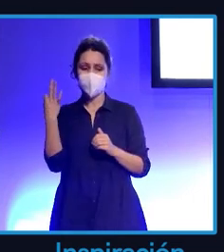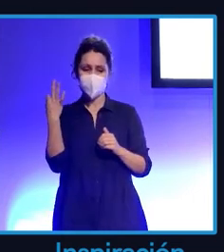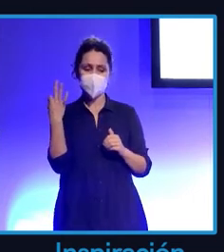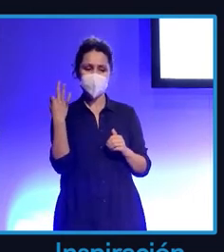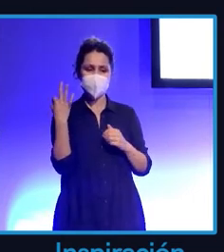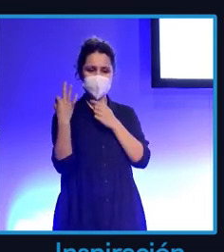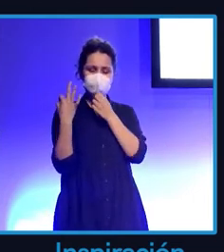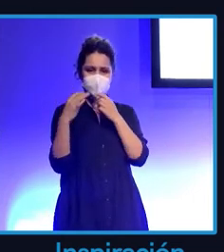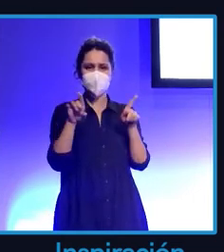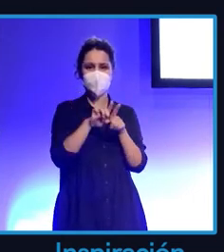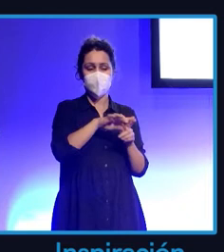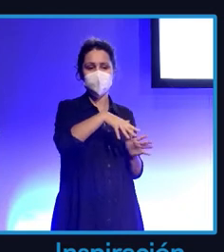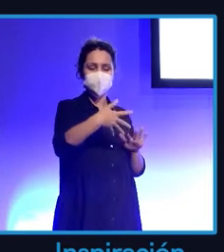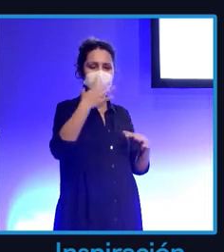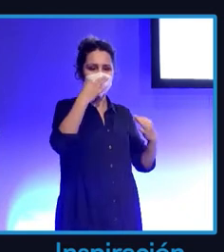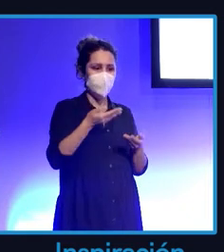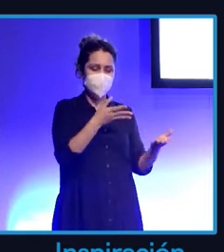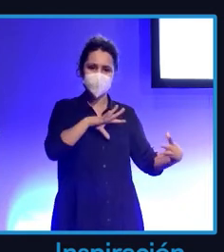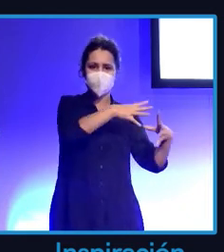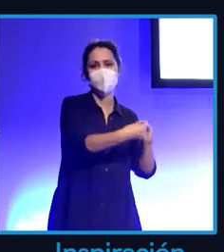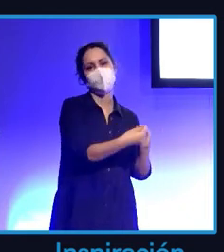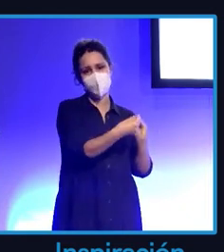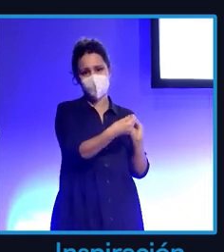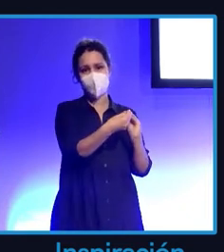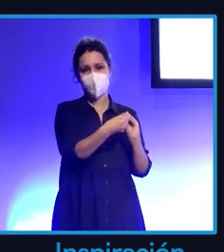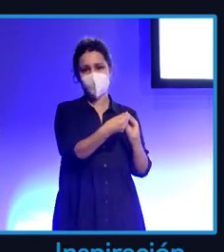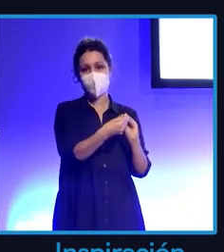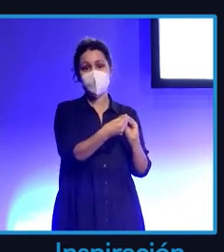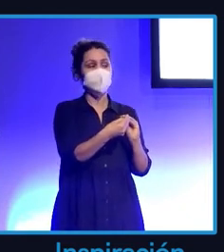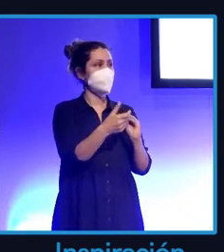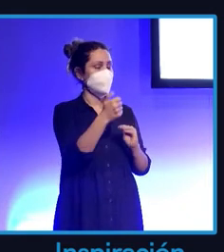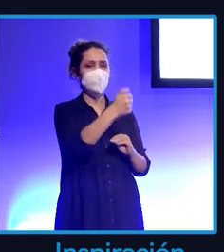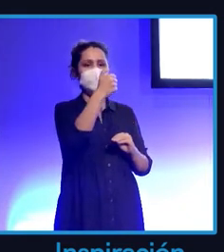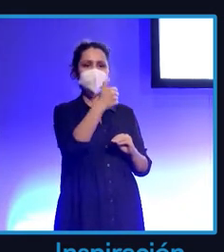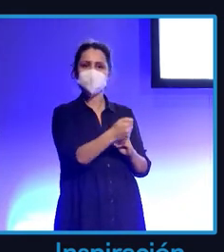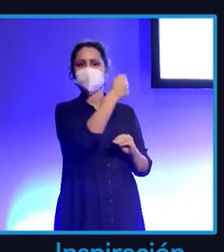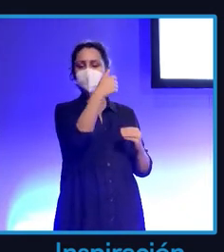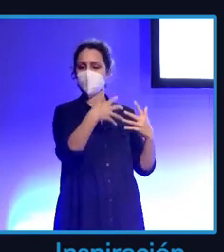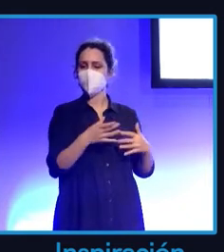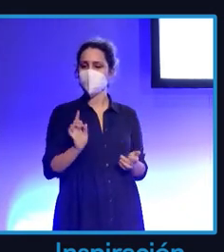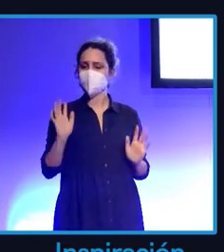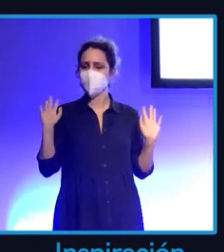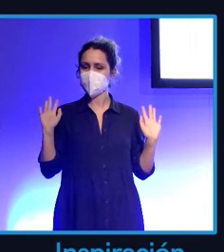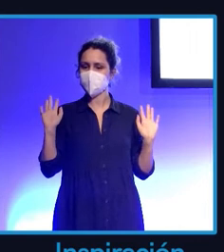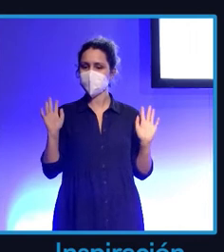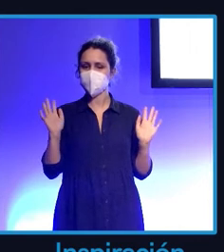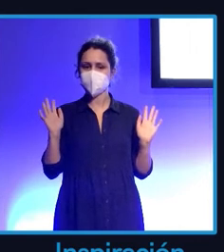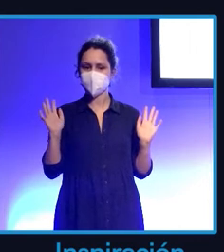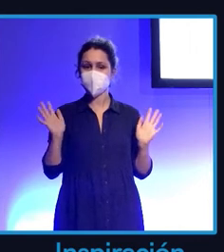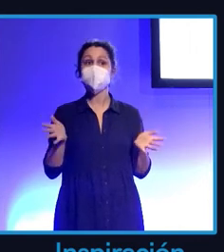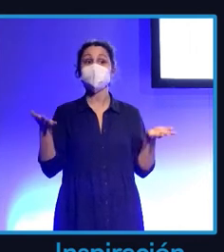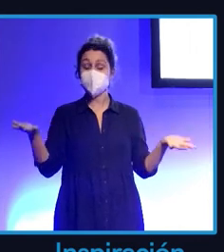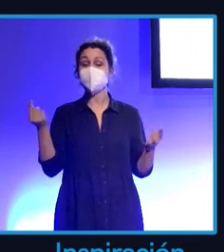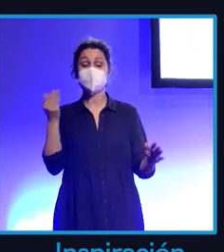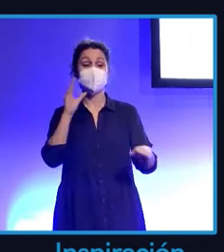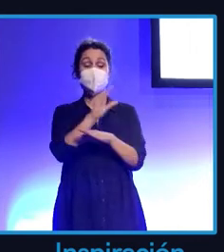juegue a su favor. Entonces, este mando no me quiere hacer mucho caso. Vale. ¿Cómo invertir de forma